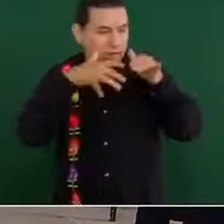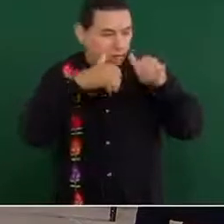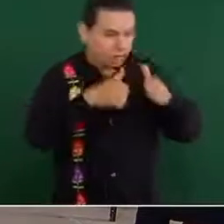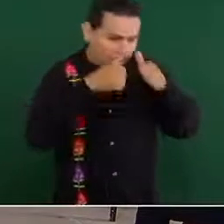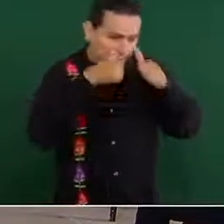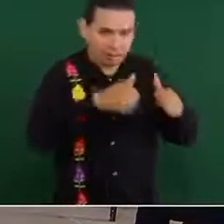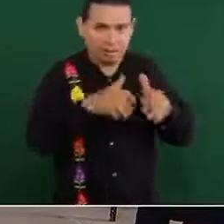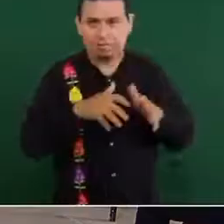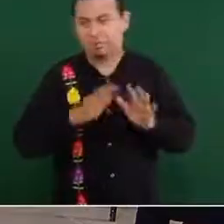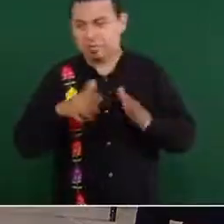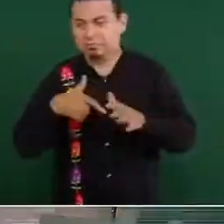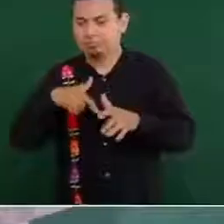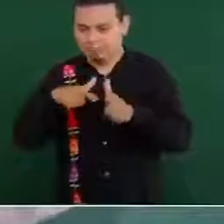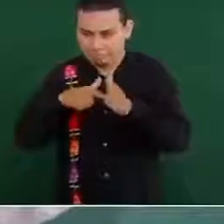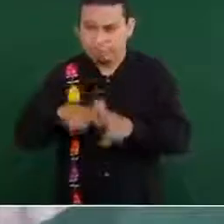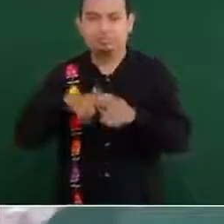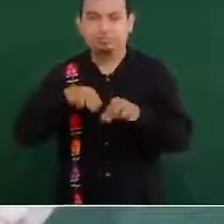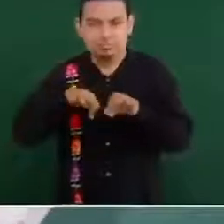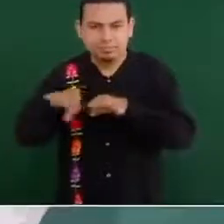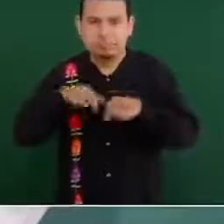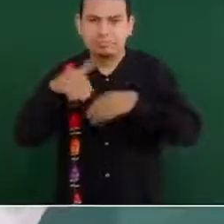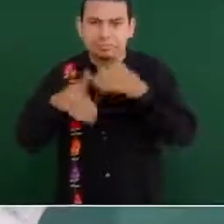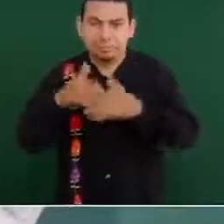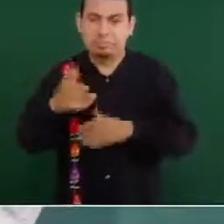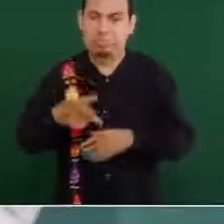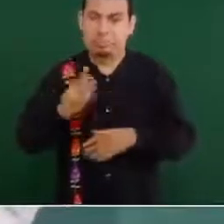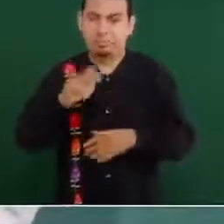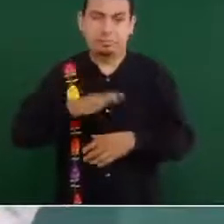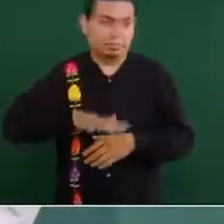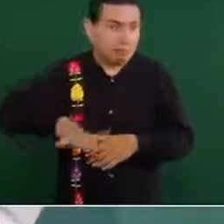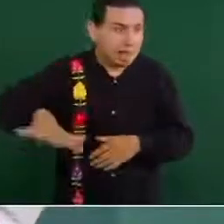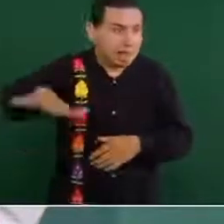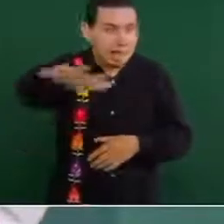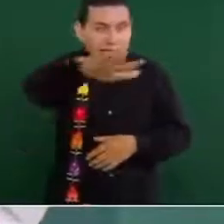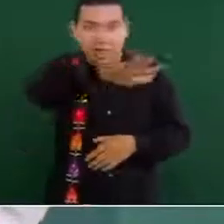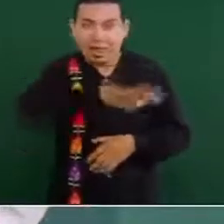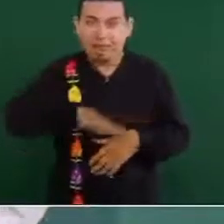y contamos con el apoyo del pueblo,